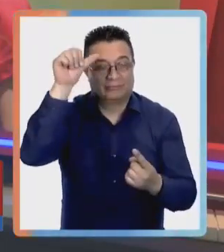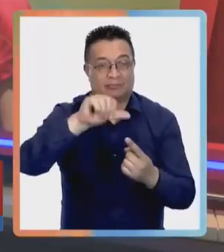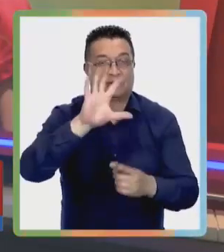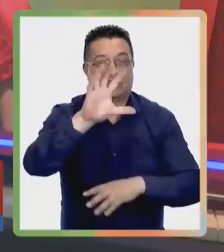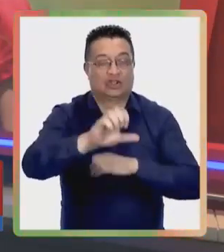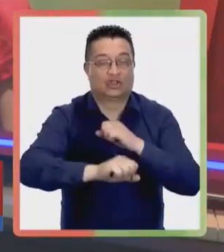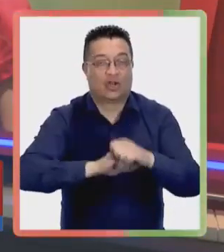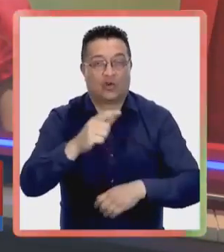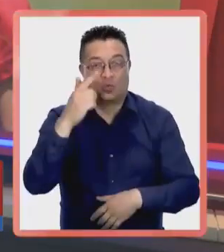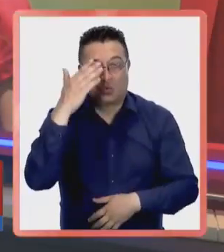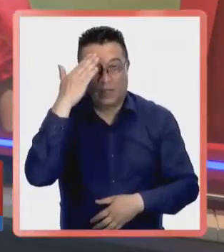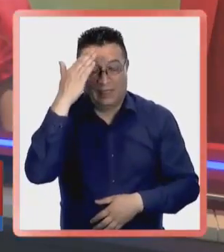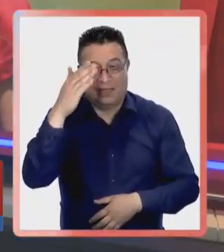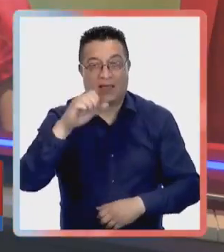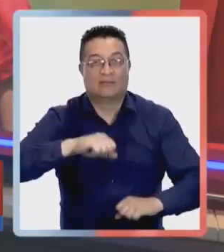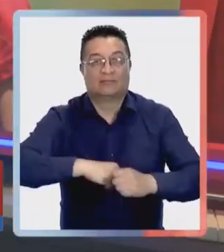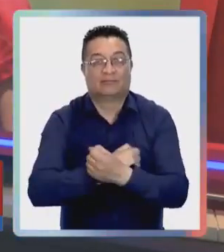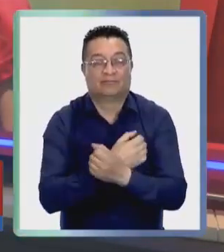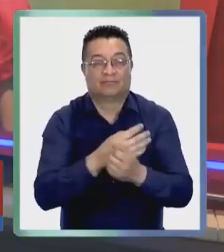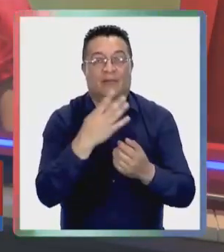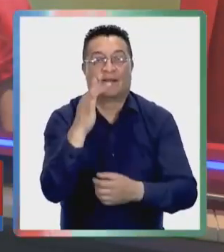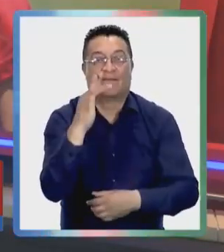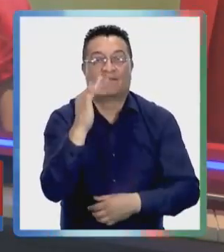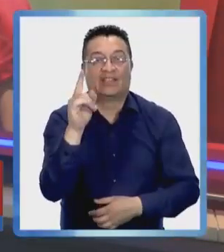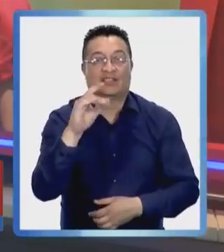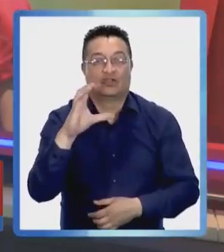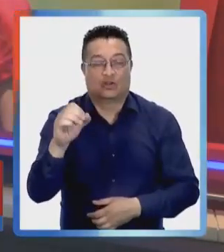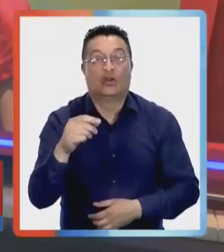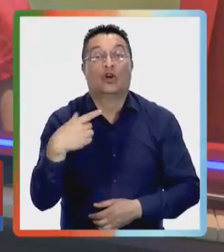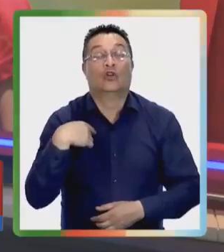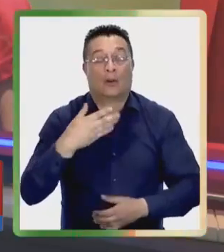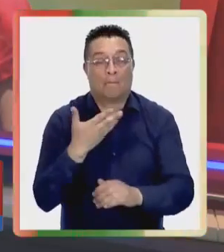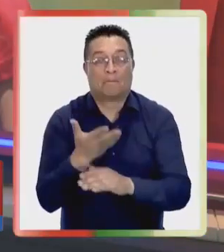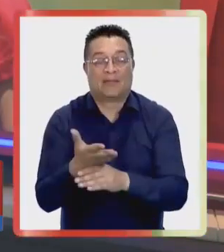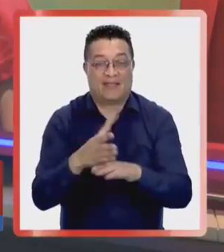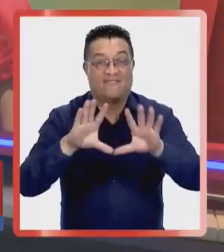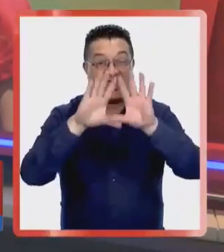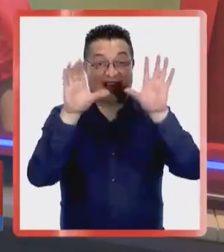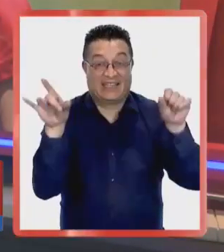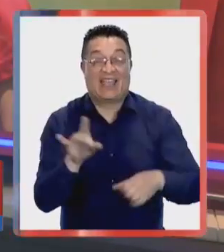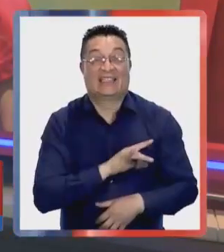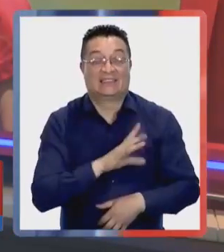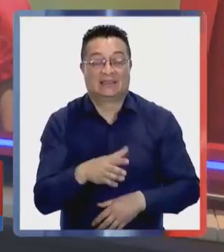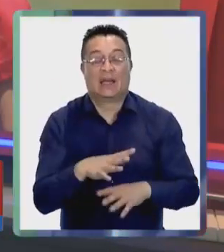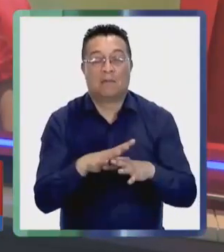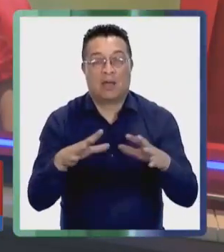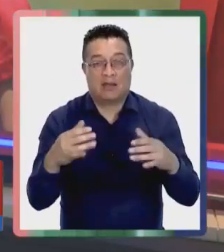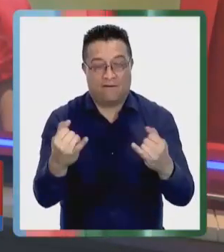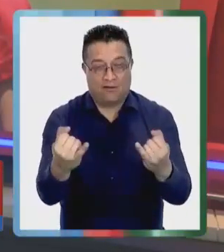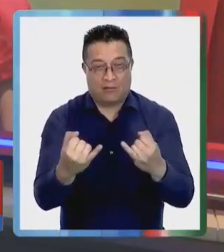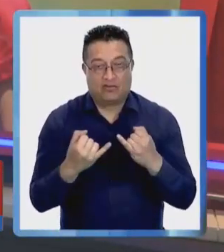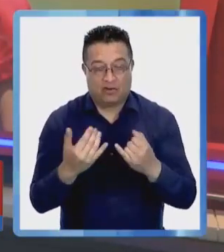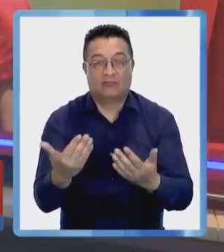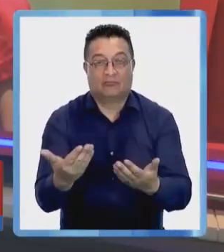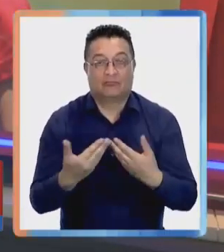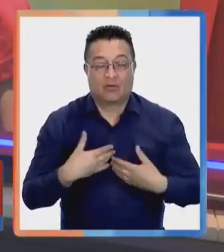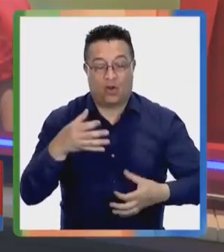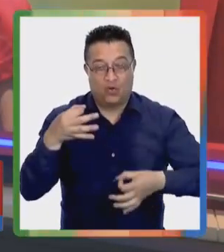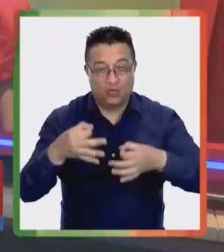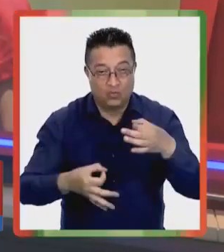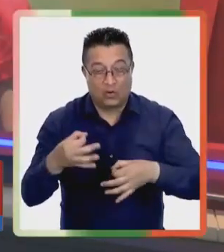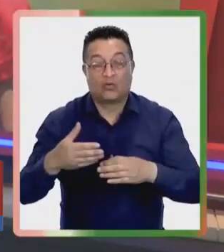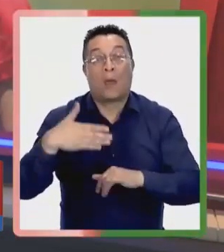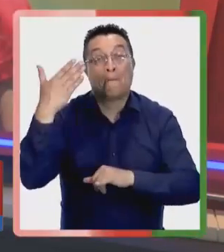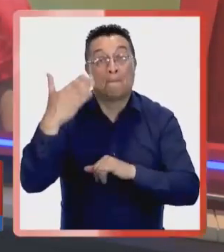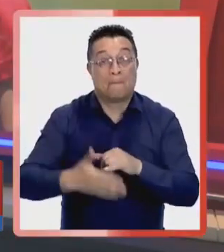luego que viajara para evitar cumplir con la condena a cinco años y un día de cárcel por fraude al fisco. La justicia solicitó a la Fiscalía